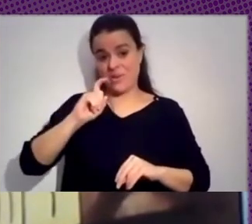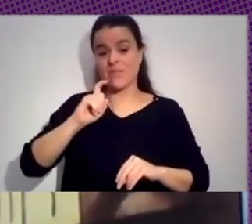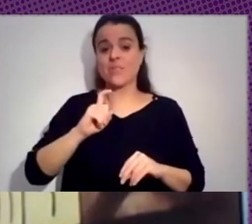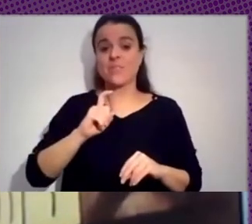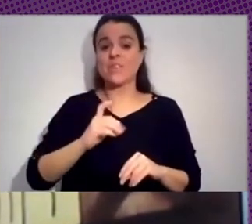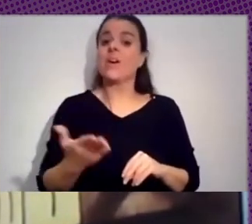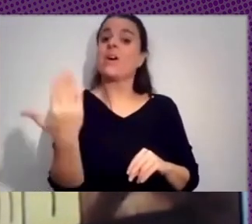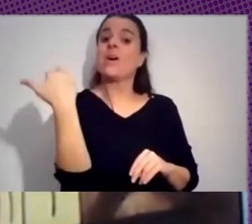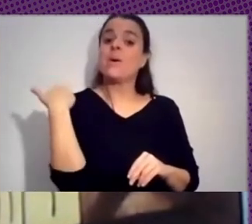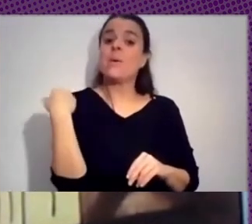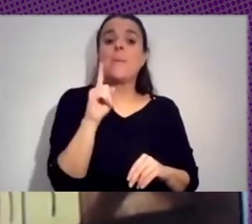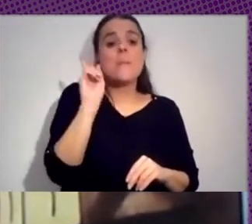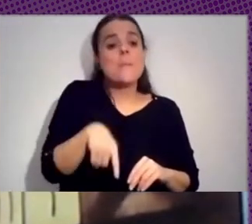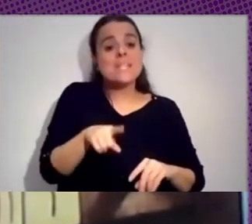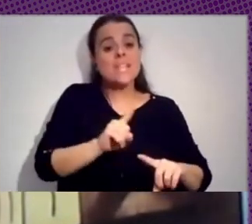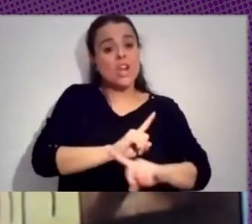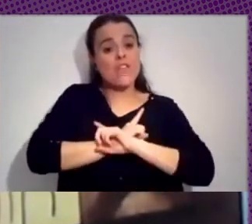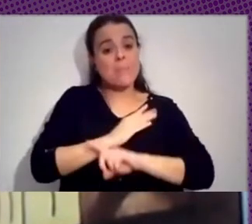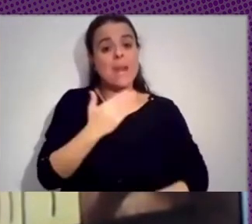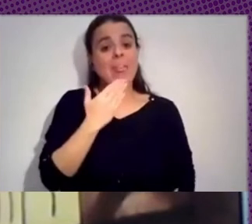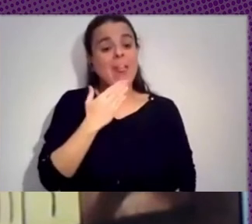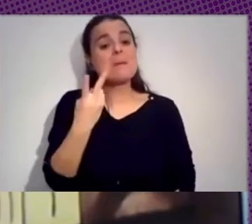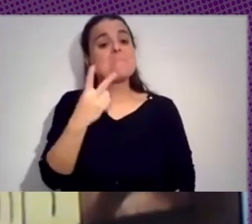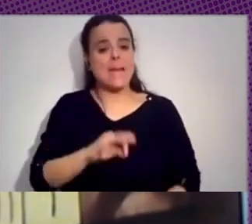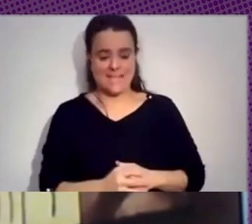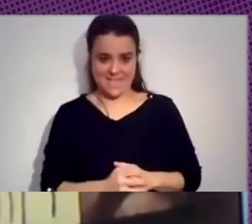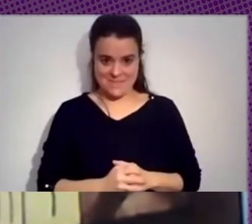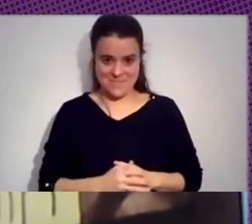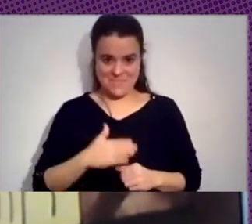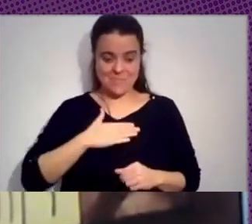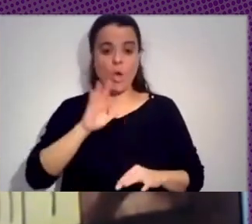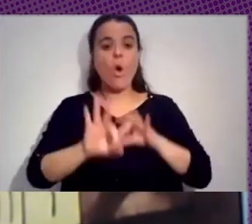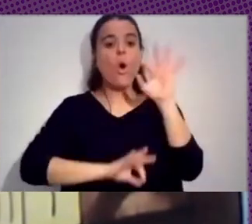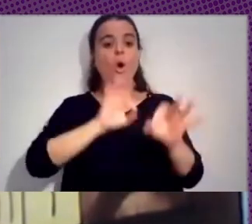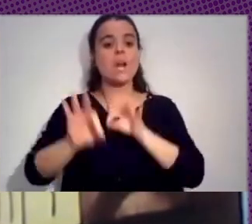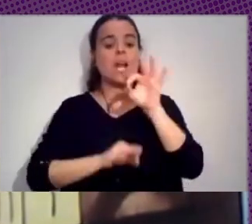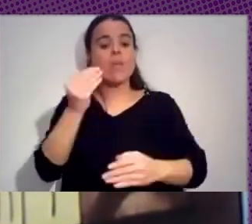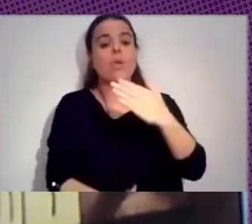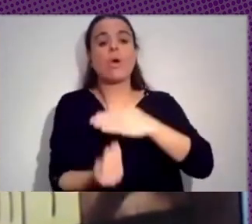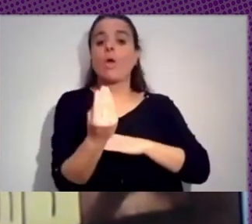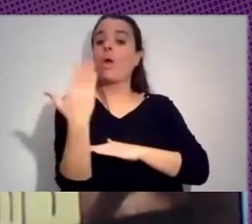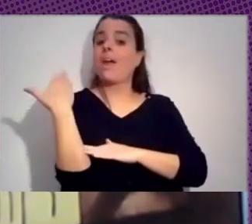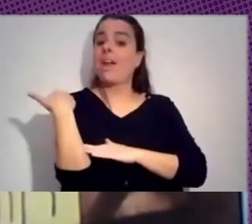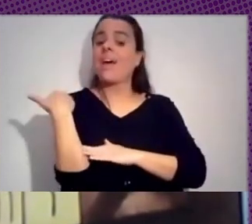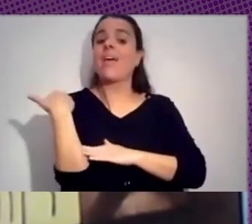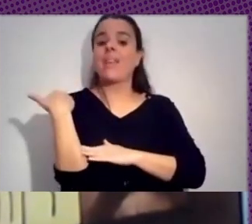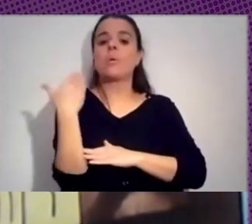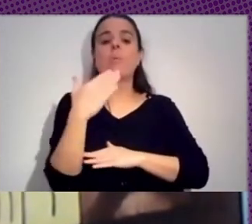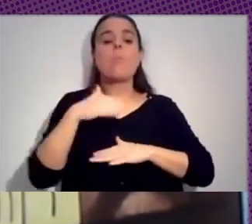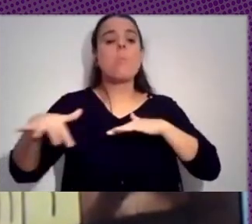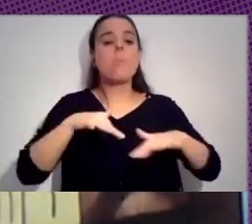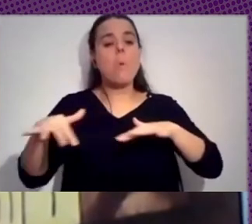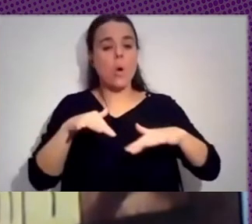noviembre 20 años. Nosotros somos una organización que nació del movimiento global de software libre. Y